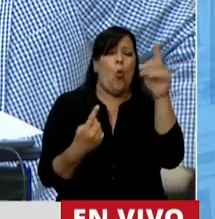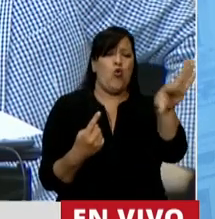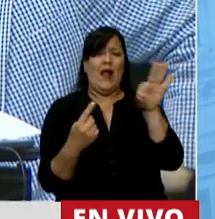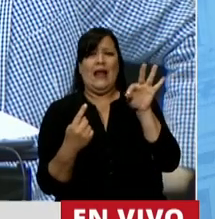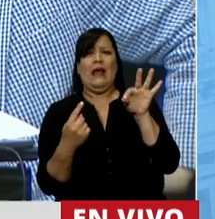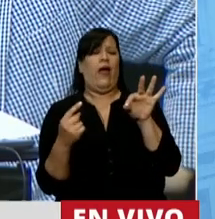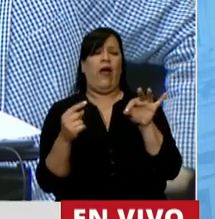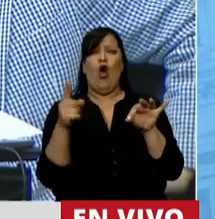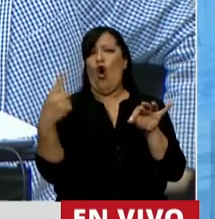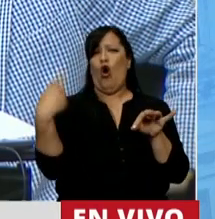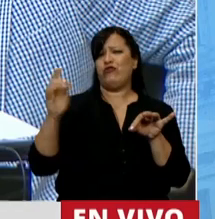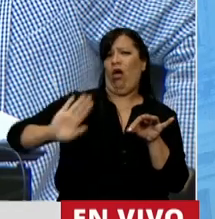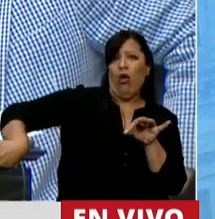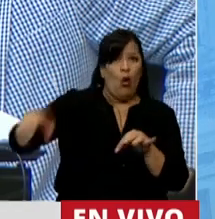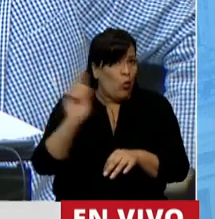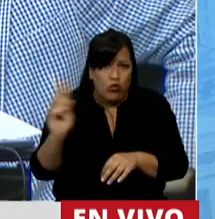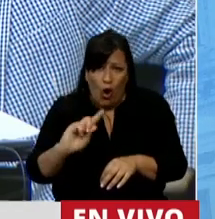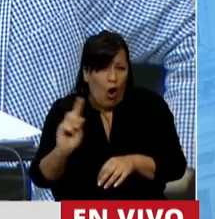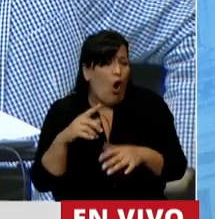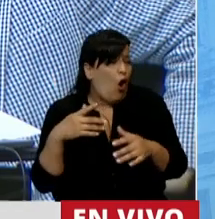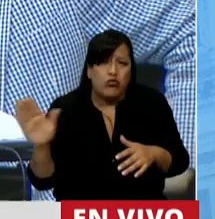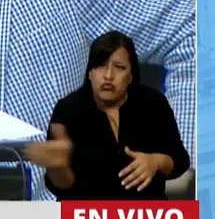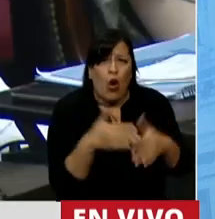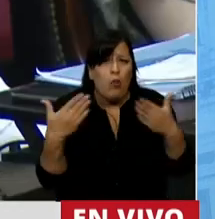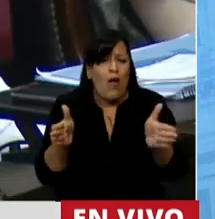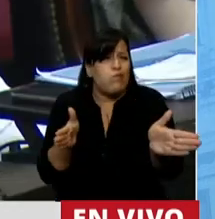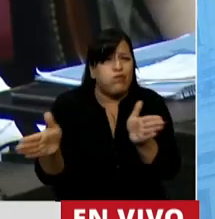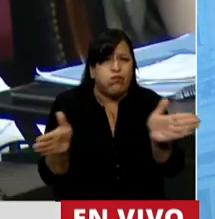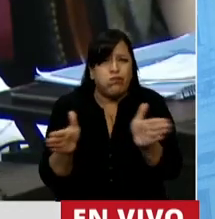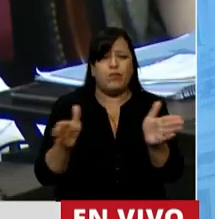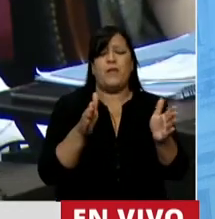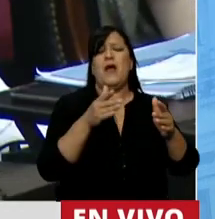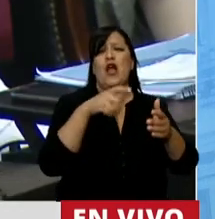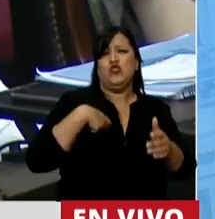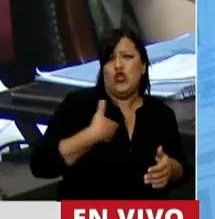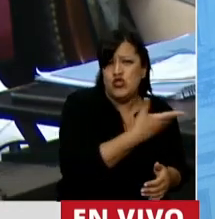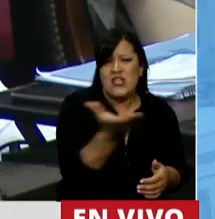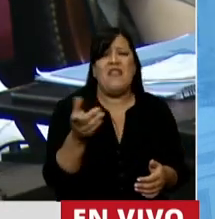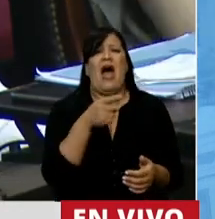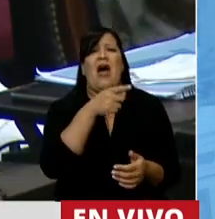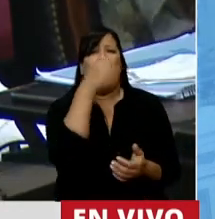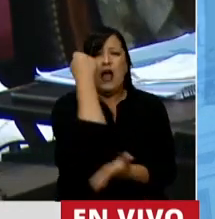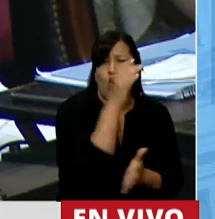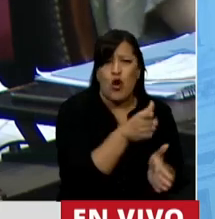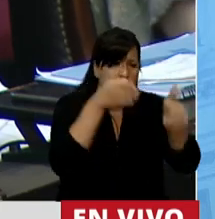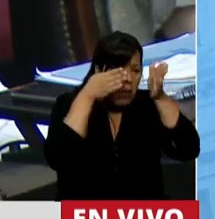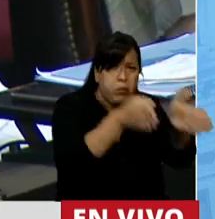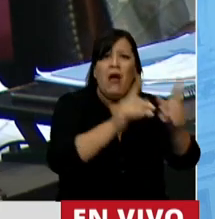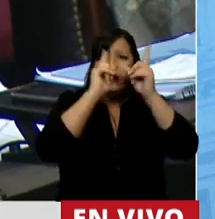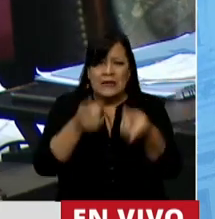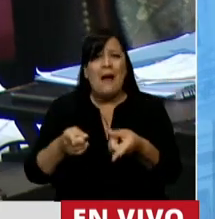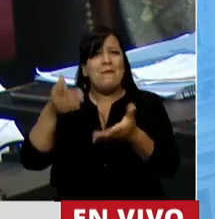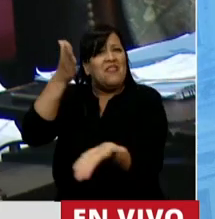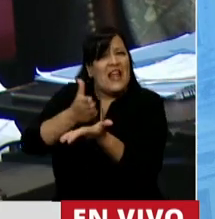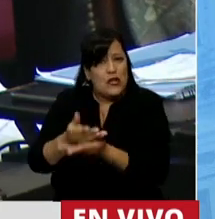porque se dialoga. Se dialoga entre la agenda económica y social y la agenda de ampliación de derechos. De esto